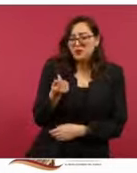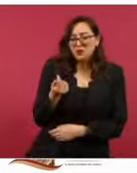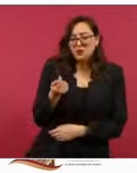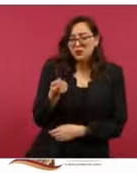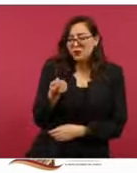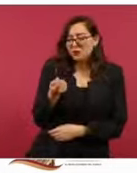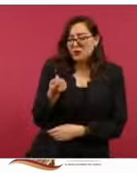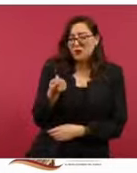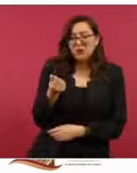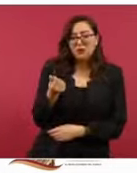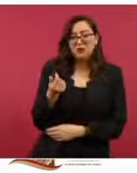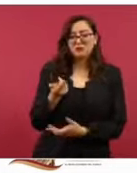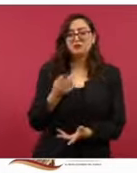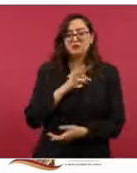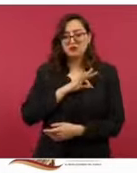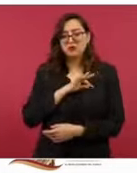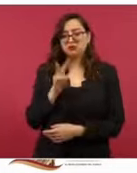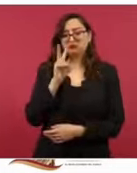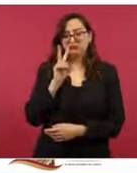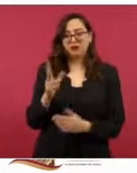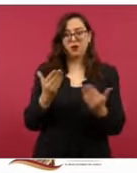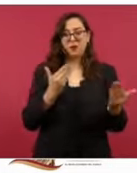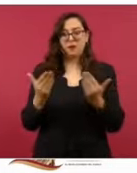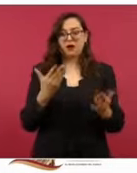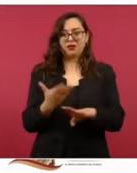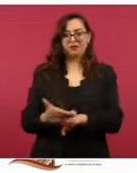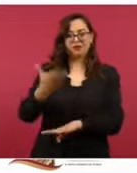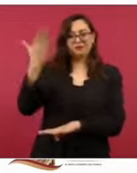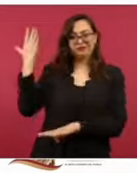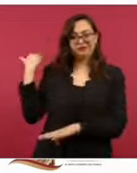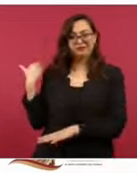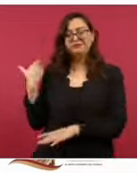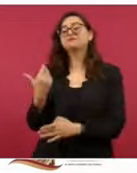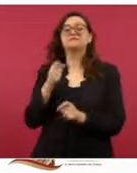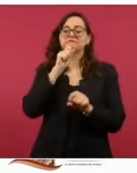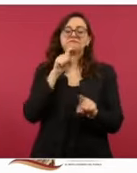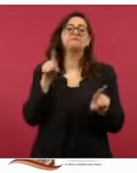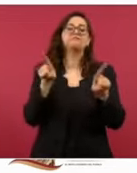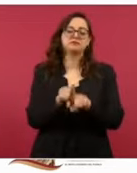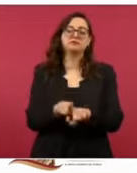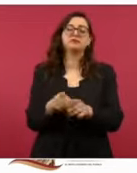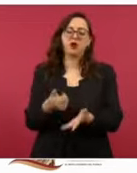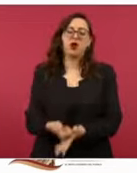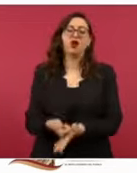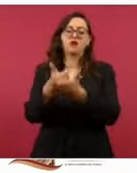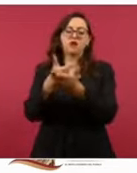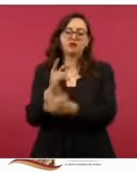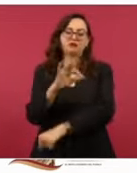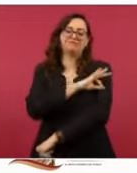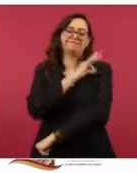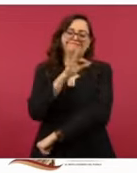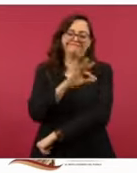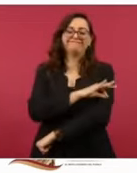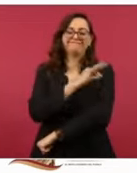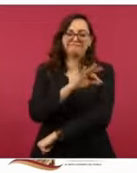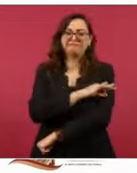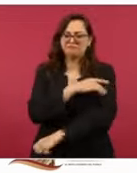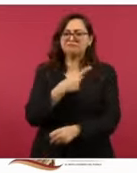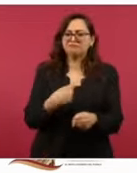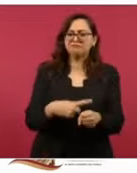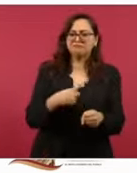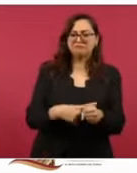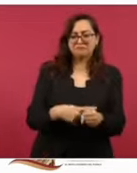con cualquiera de las olas previas y es el resultado igualmente del efecto positivo de la vacuna en la